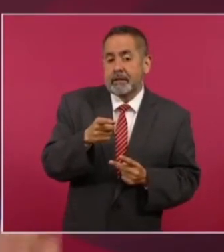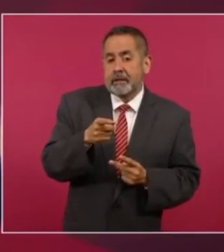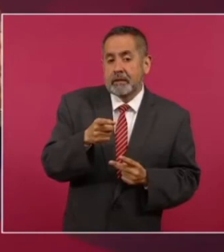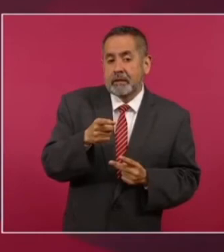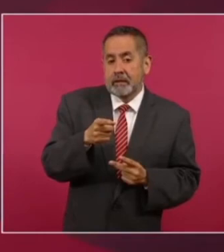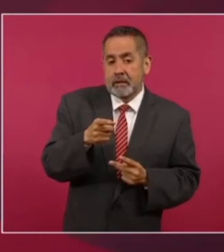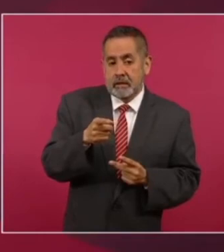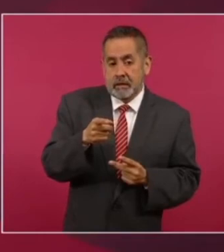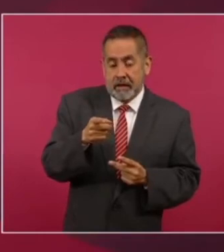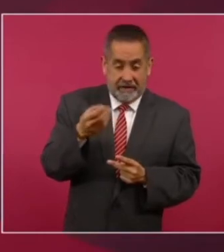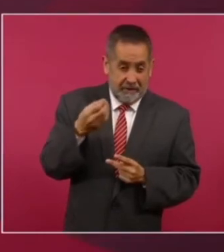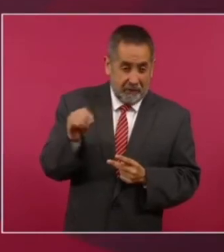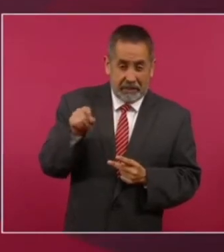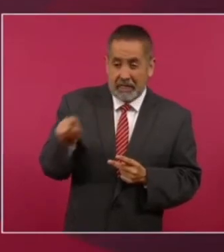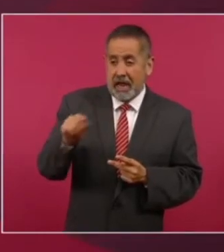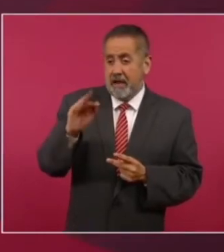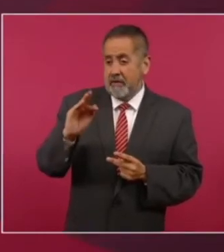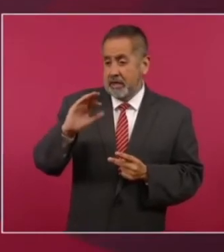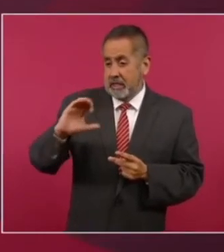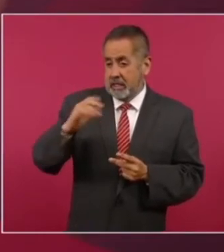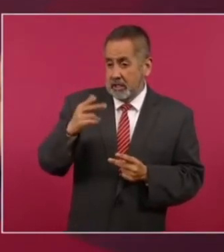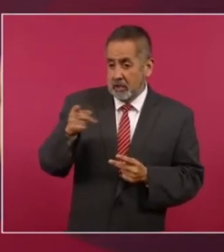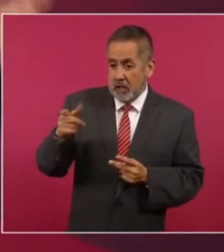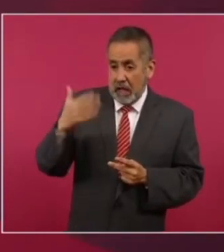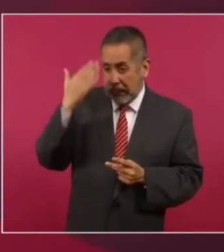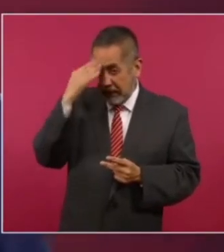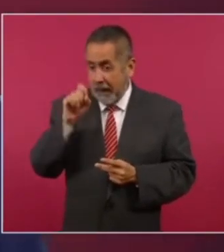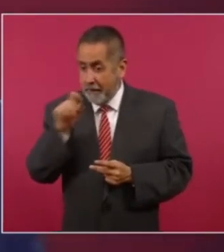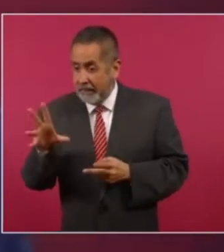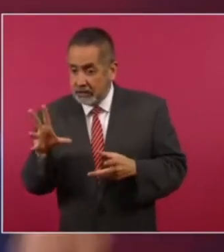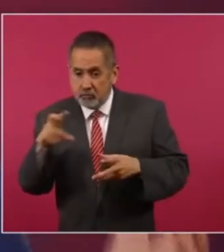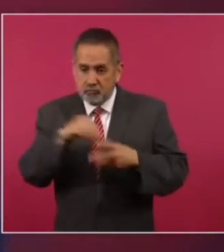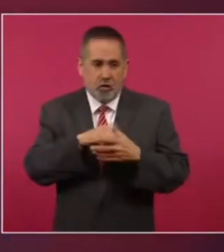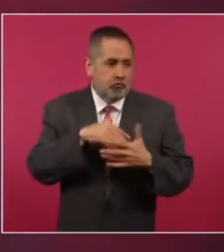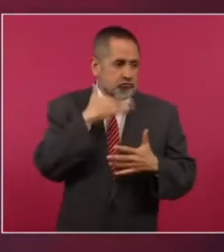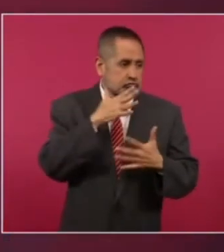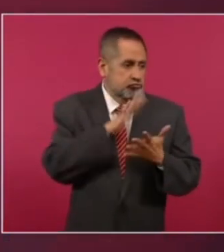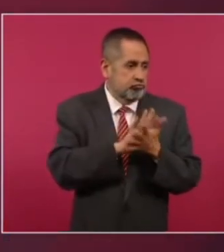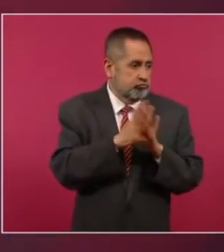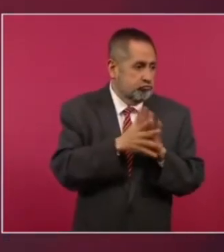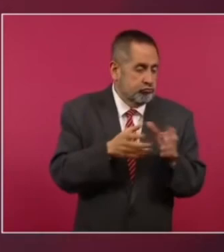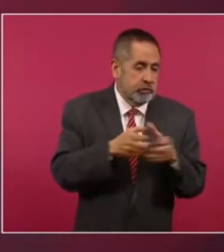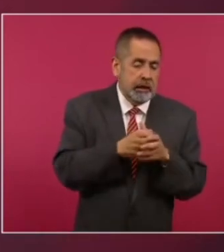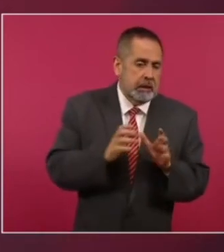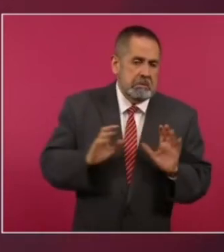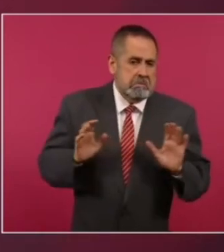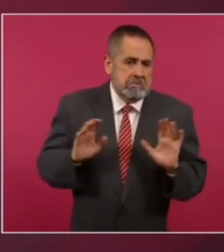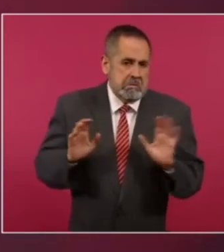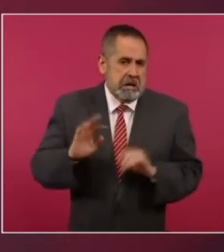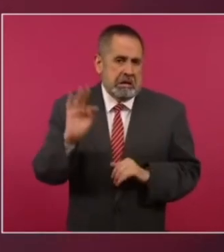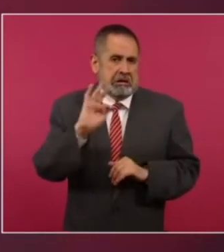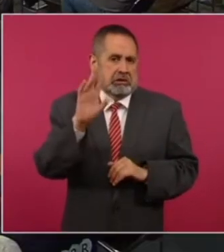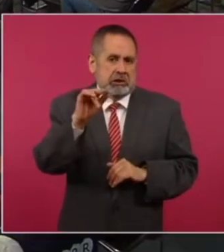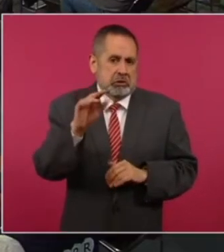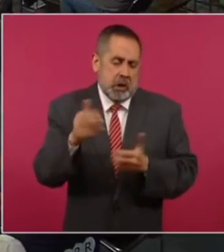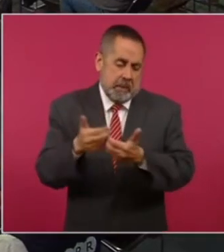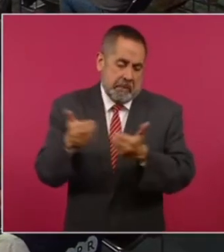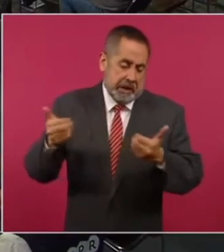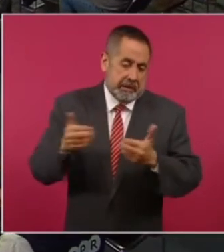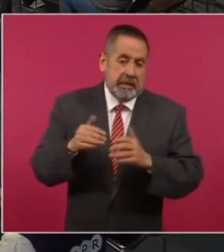me refiero a Calderón está involucrado ahí lo que pudo haber sucedido